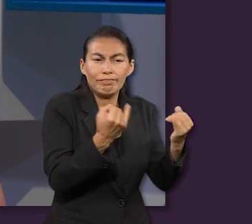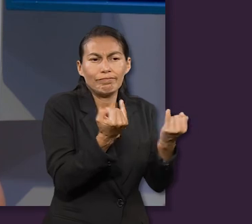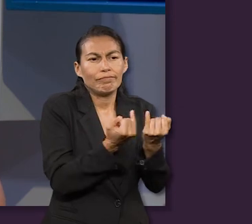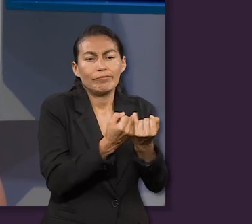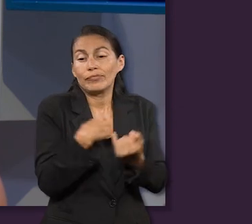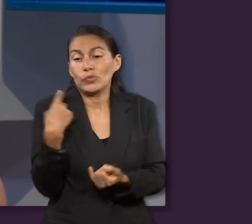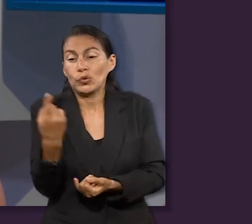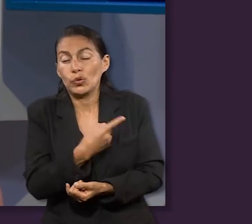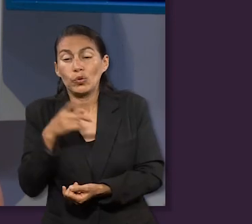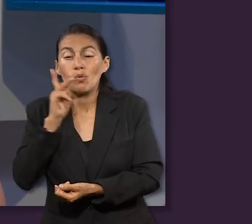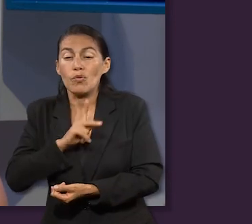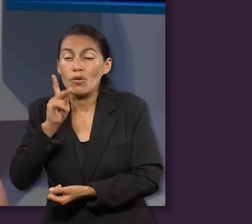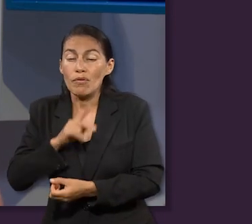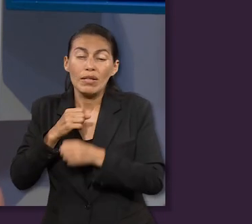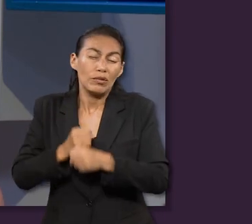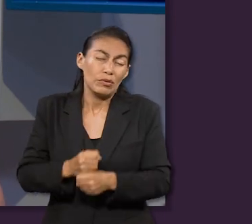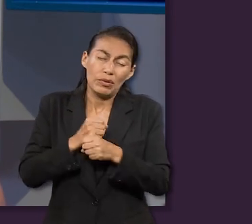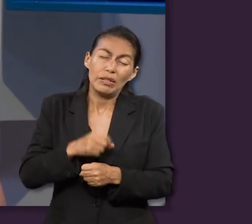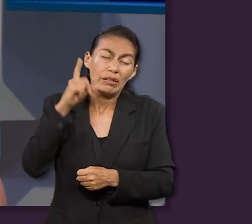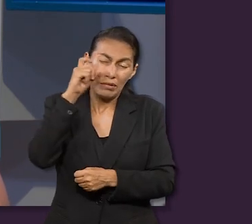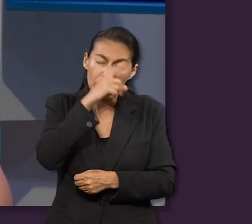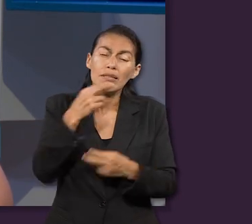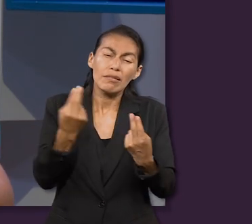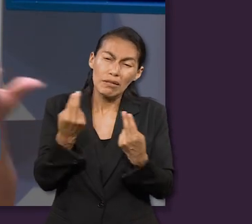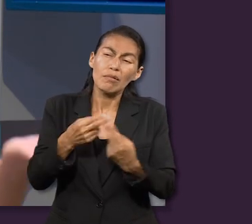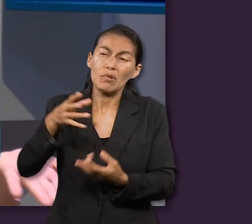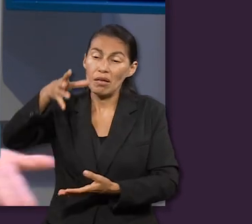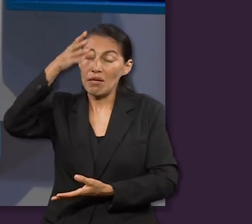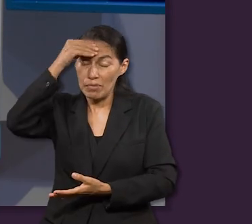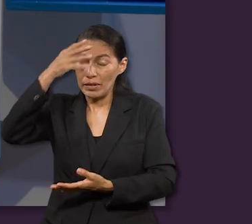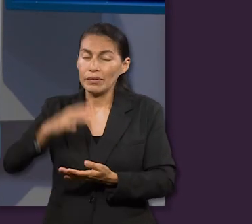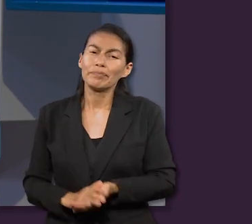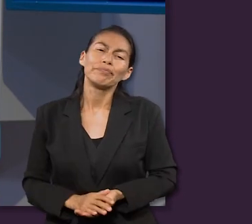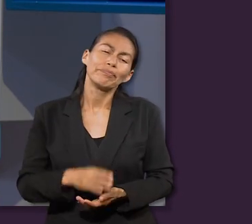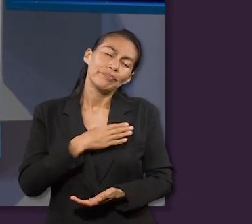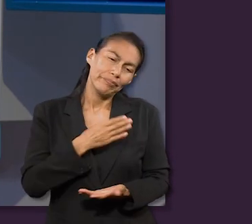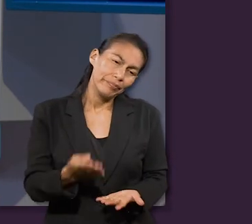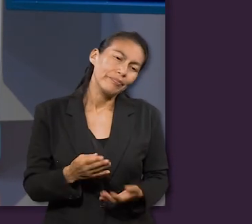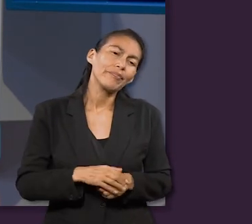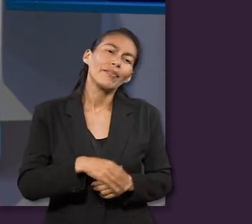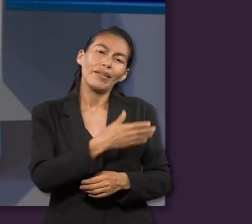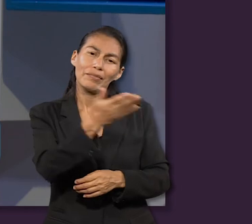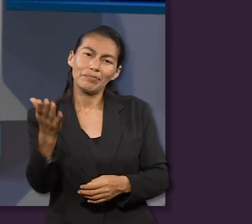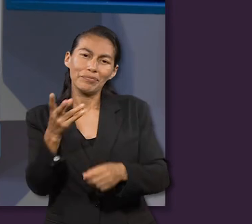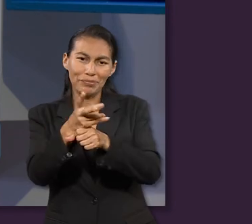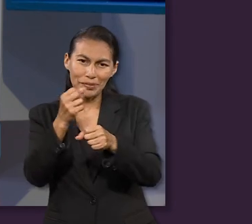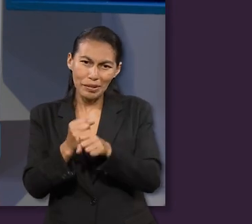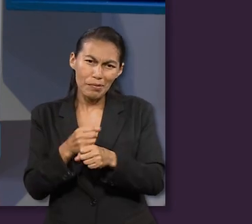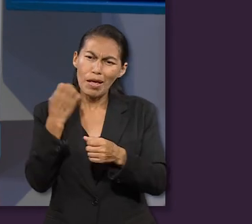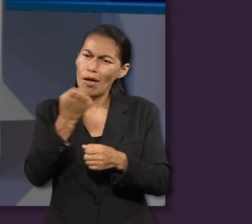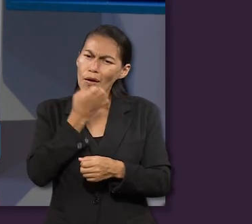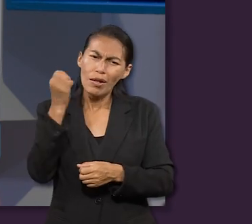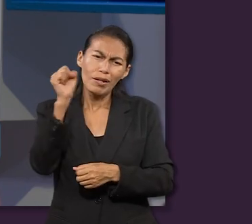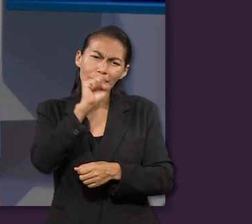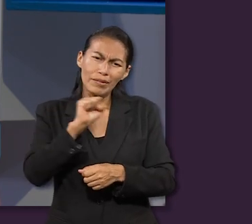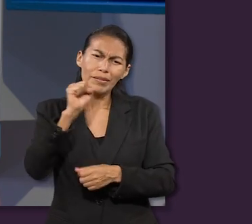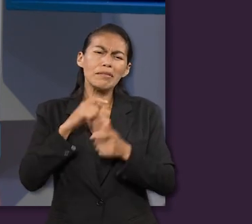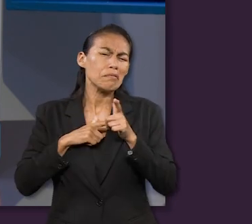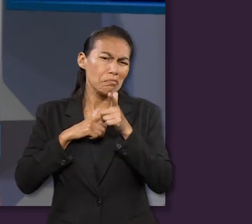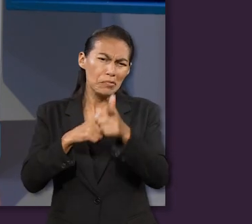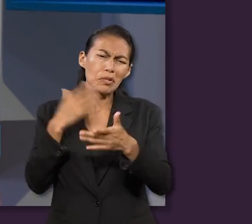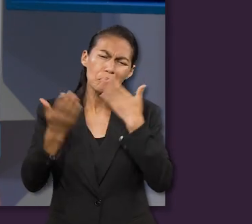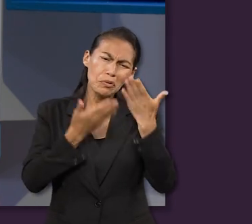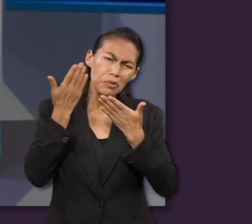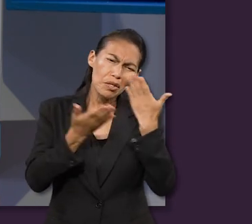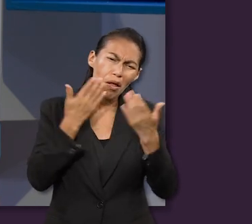Cristo. Y bueno, los invitamos a las personas que están con nosotros, a ustedes, a que puedan seguir estudiando su escuela sabática para que nos